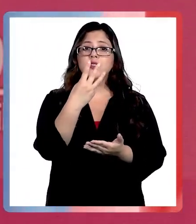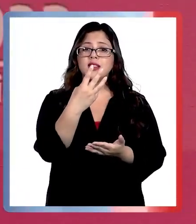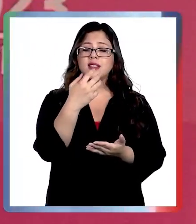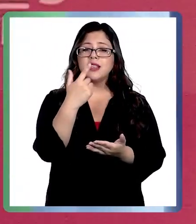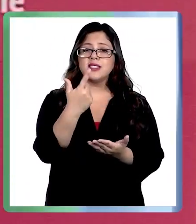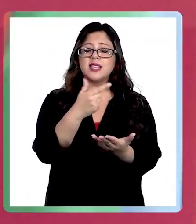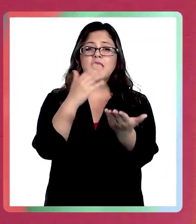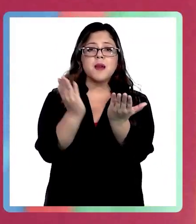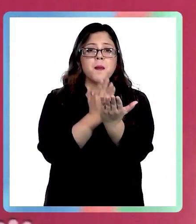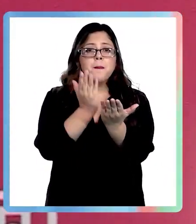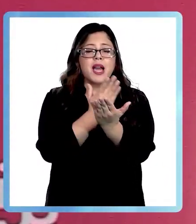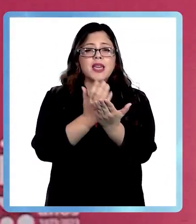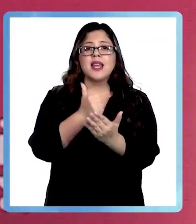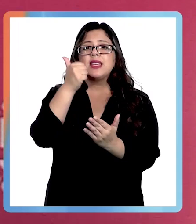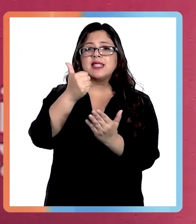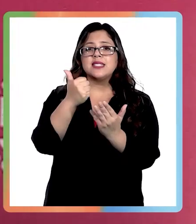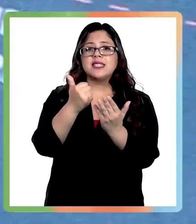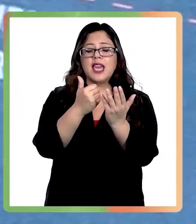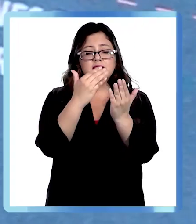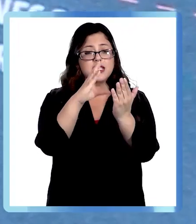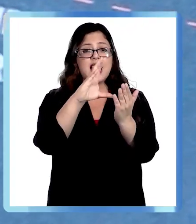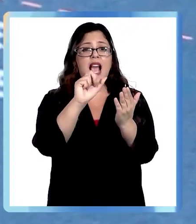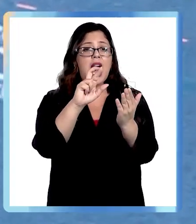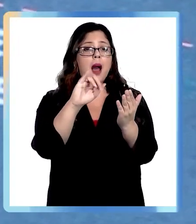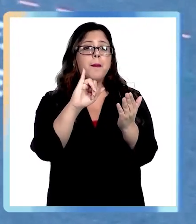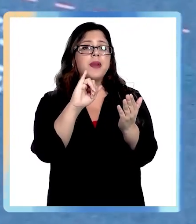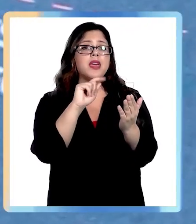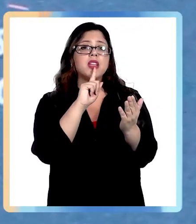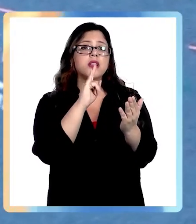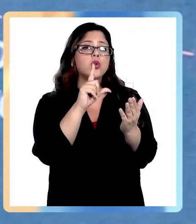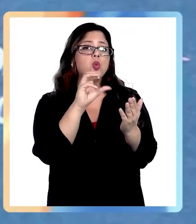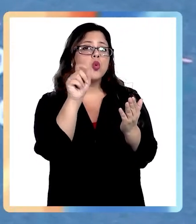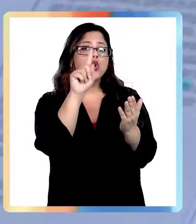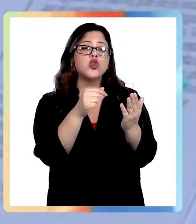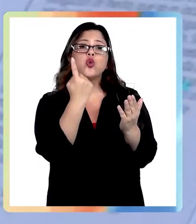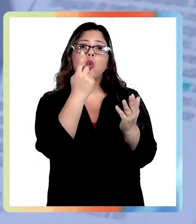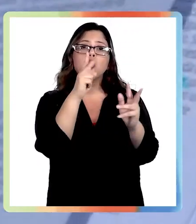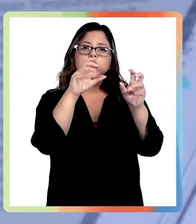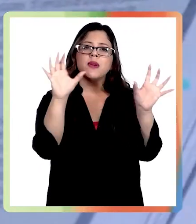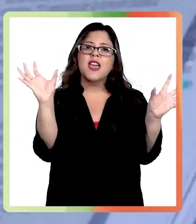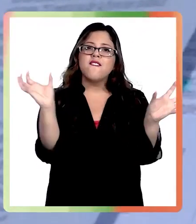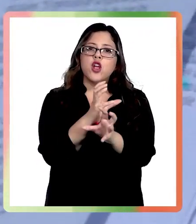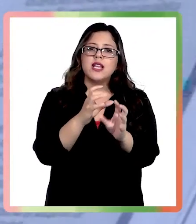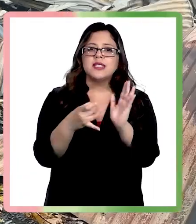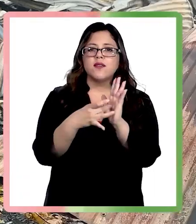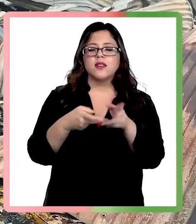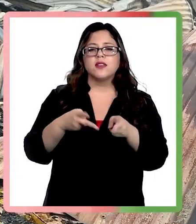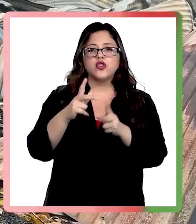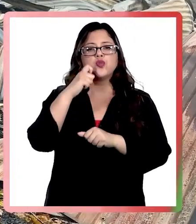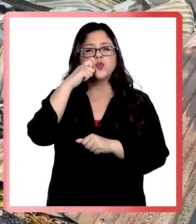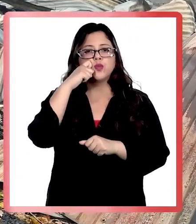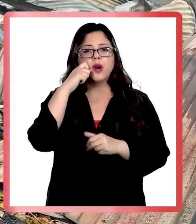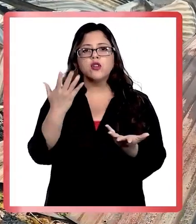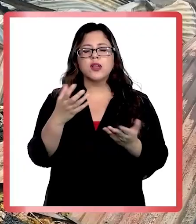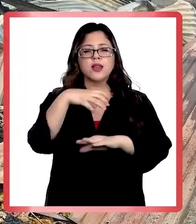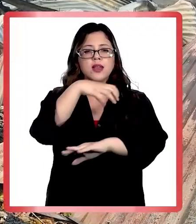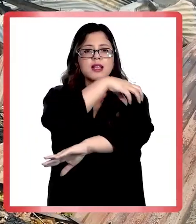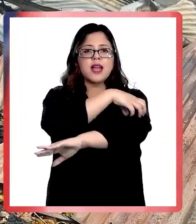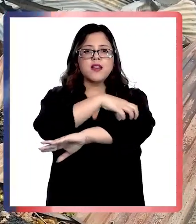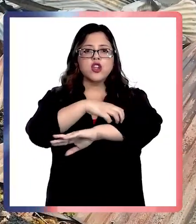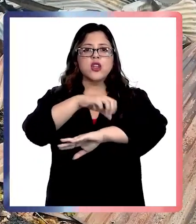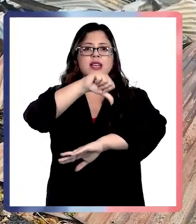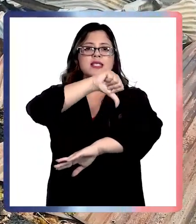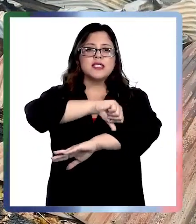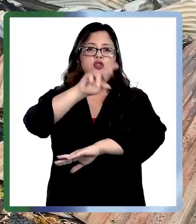dividido en seis capítulos, entre los cuales destaca uno que se titula violencias y vulneraciones de derechos humanos en las regiones centro-sur de Chile.